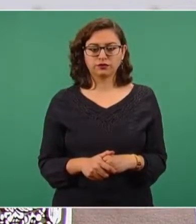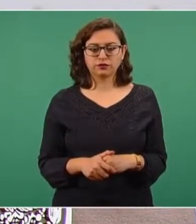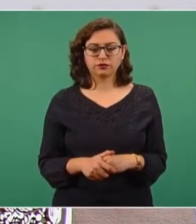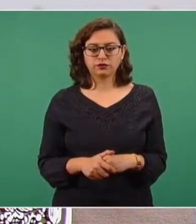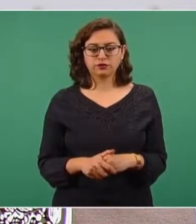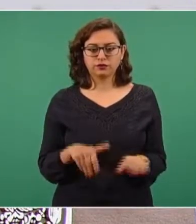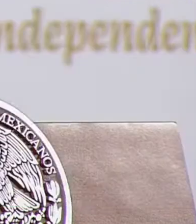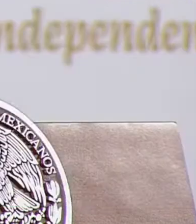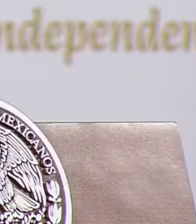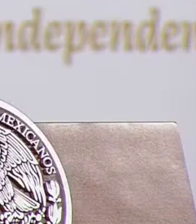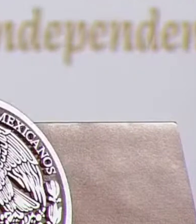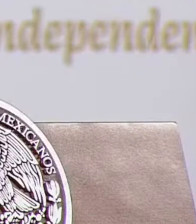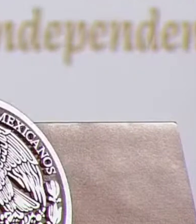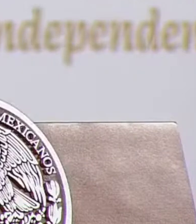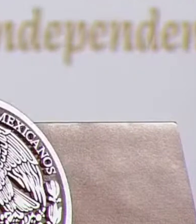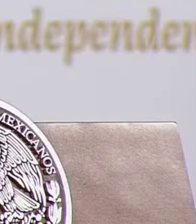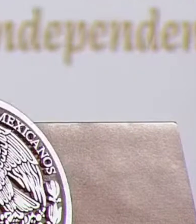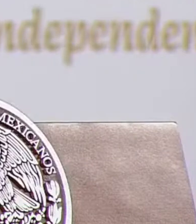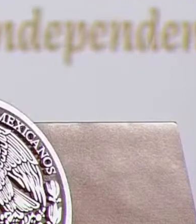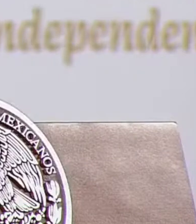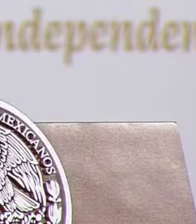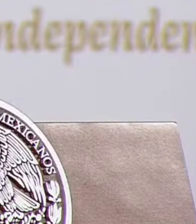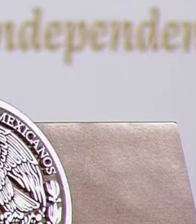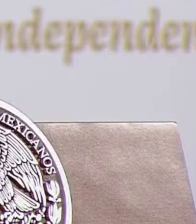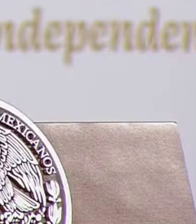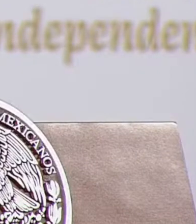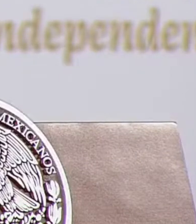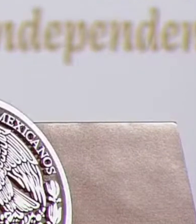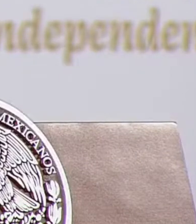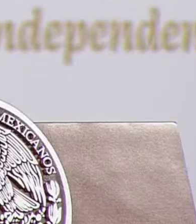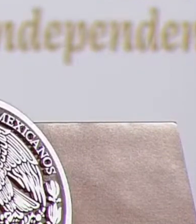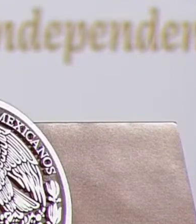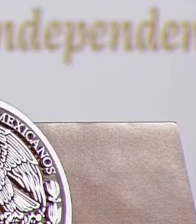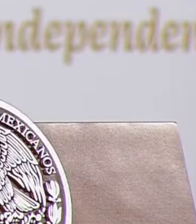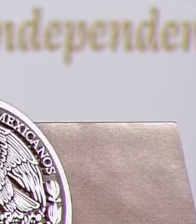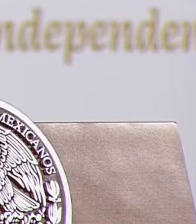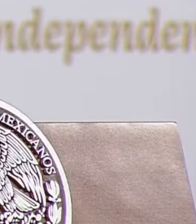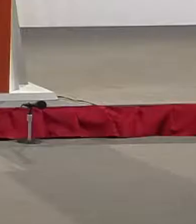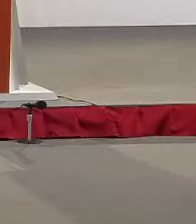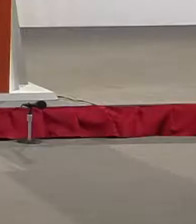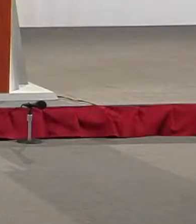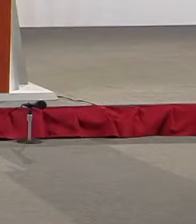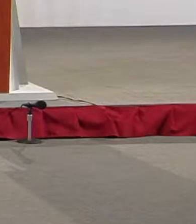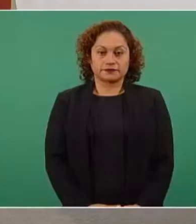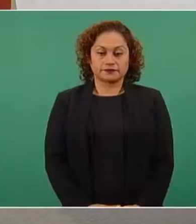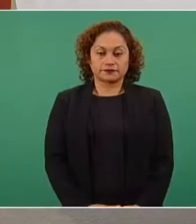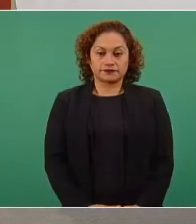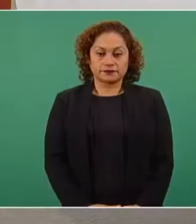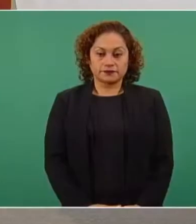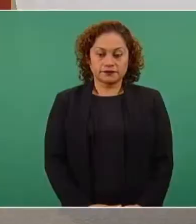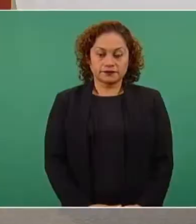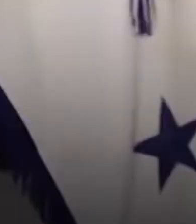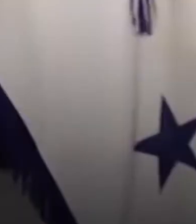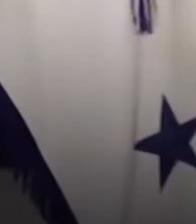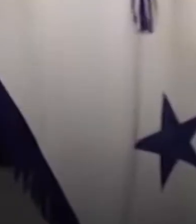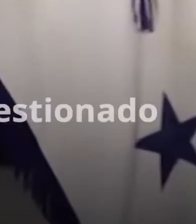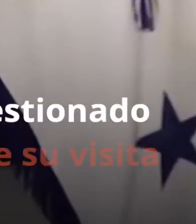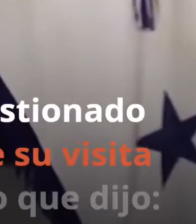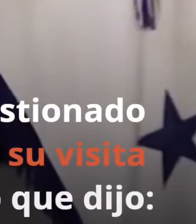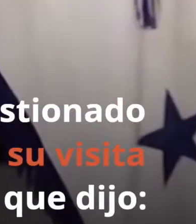México, creo que el 8 de junio, pasando las elecciones.